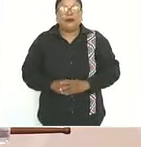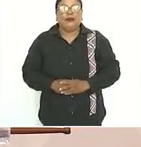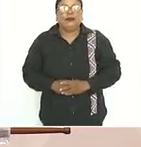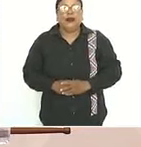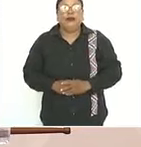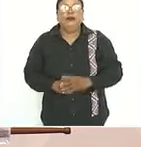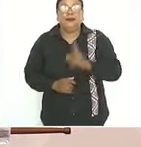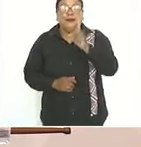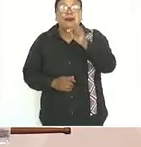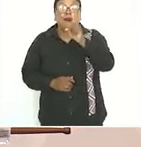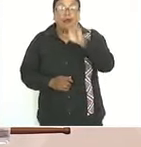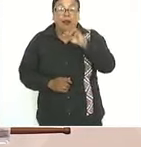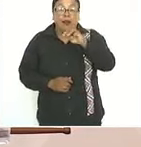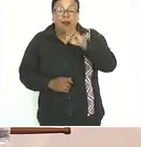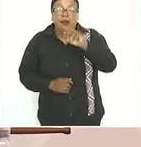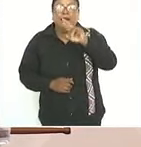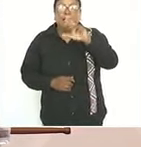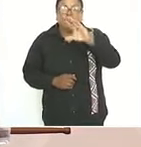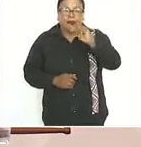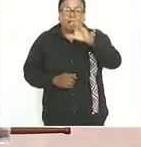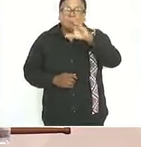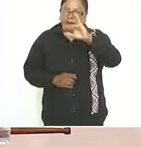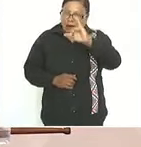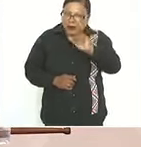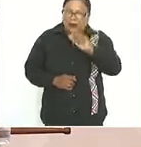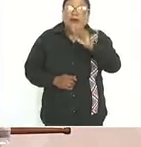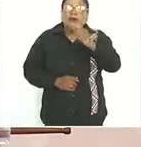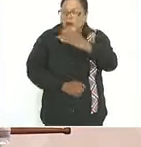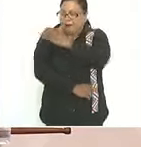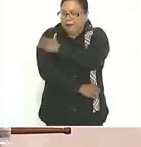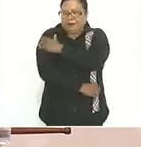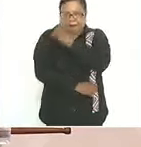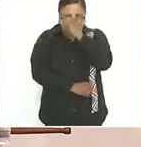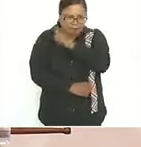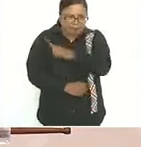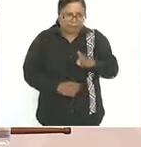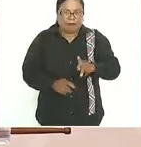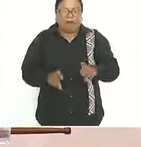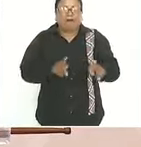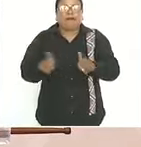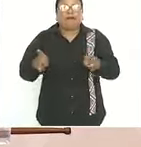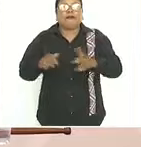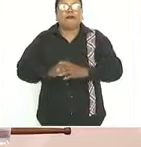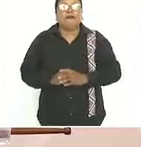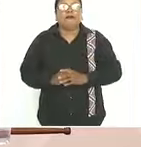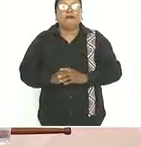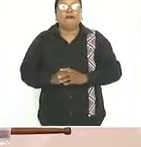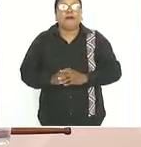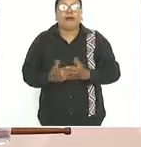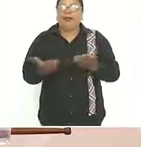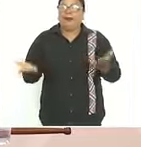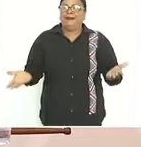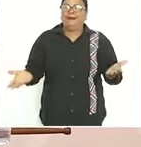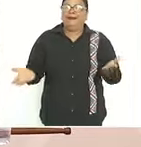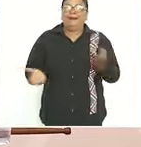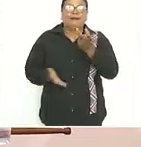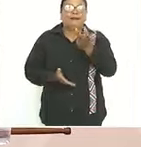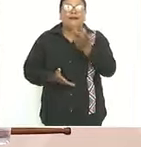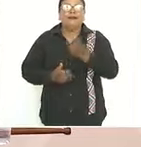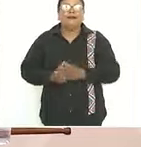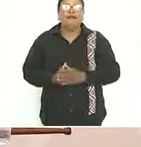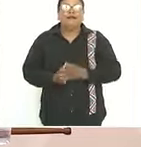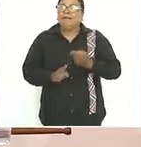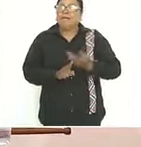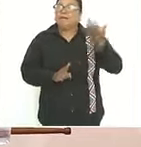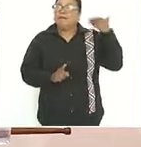democracia poder del pueblo y eso no